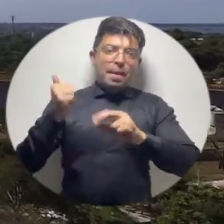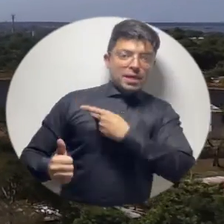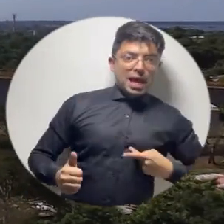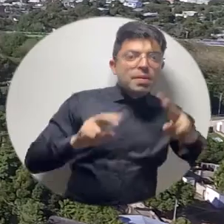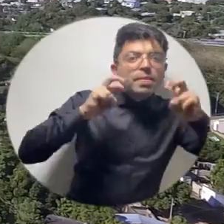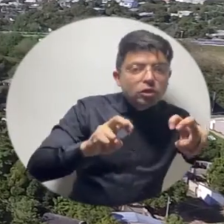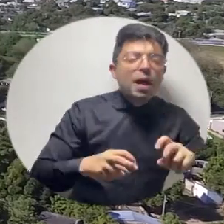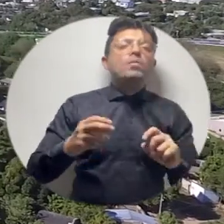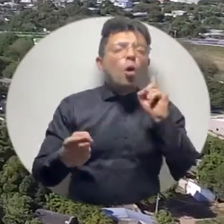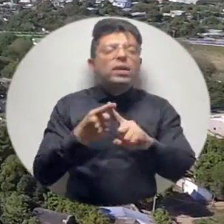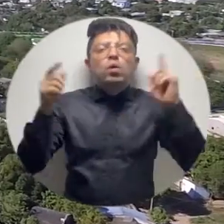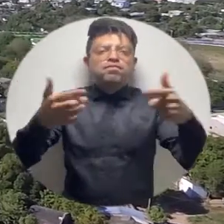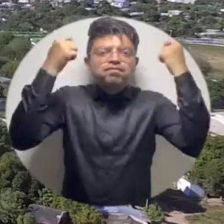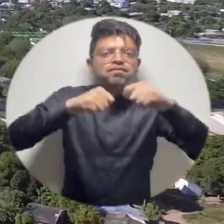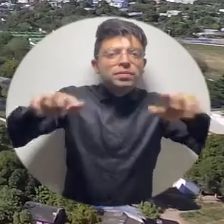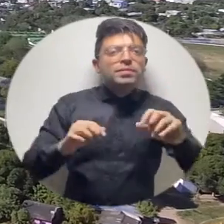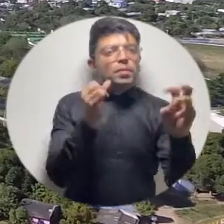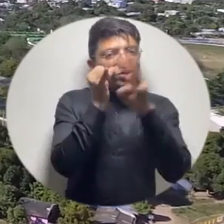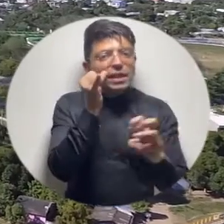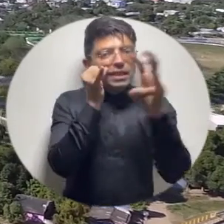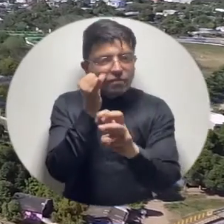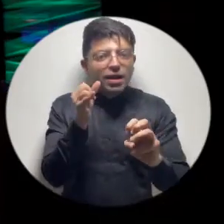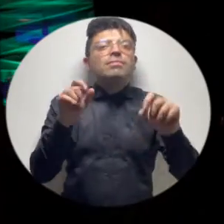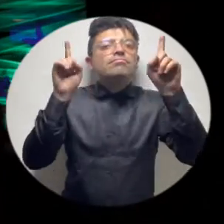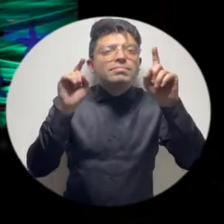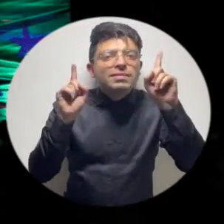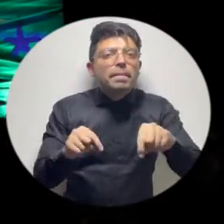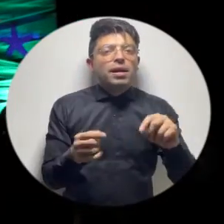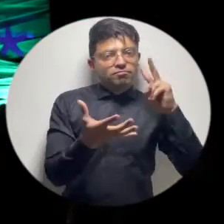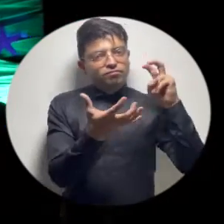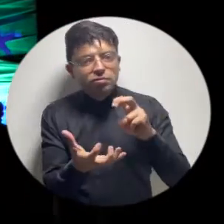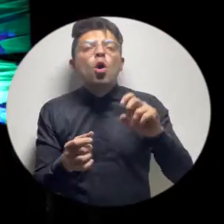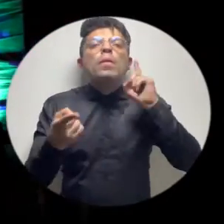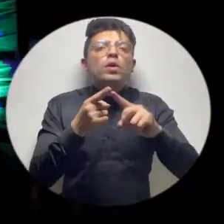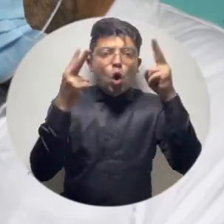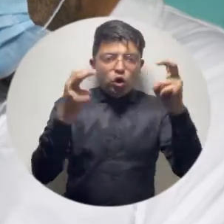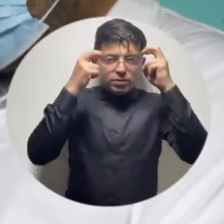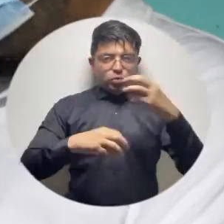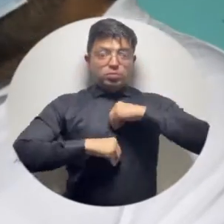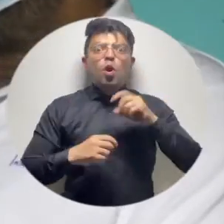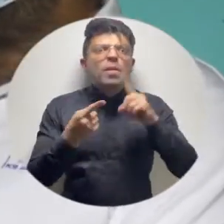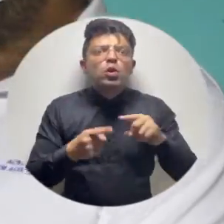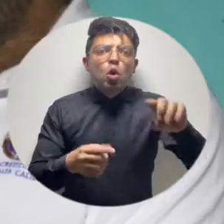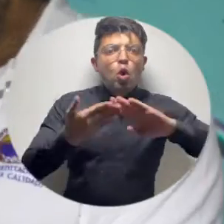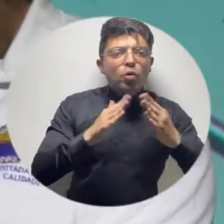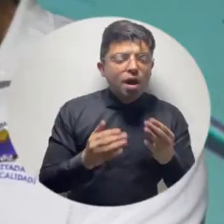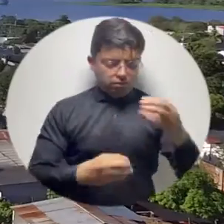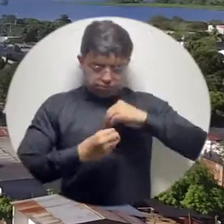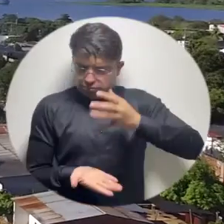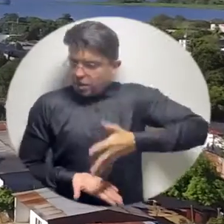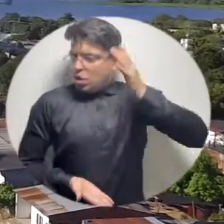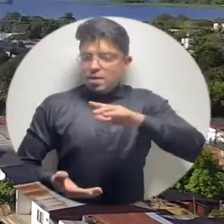al compromiso de divulgación científica y apropiación social del conocimiento para que las comunidades conozcan las riquezas de su territorio a partir de